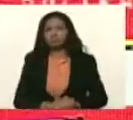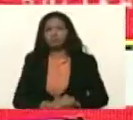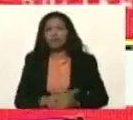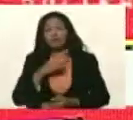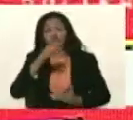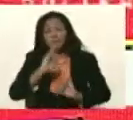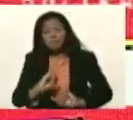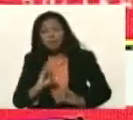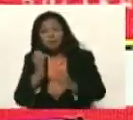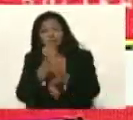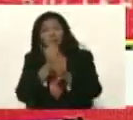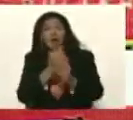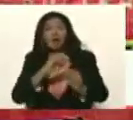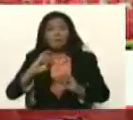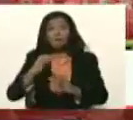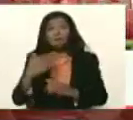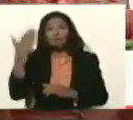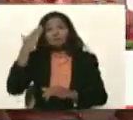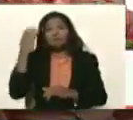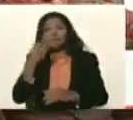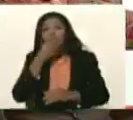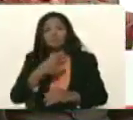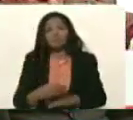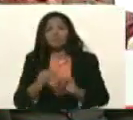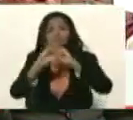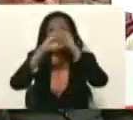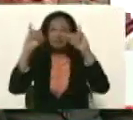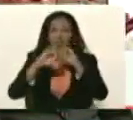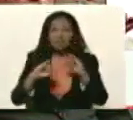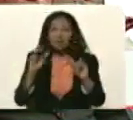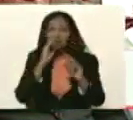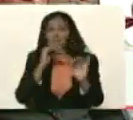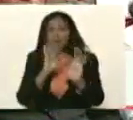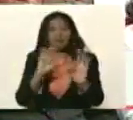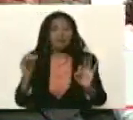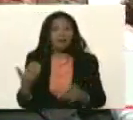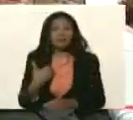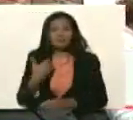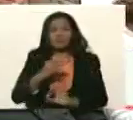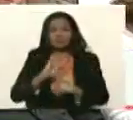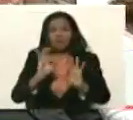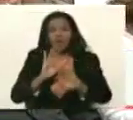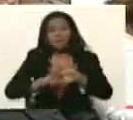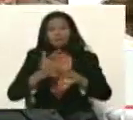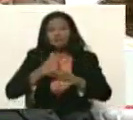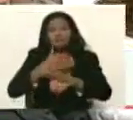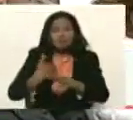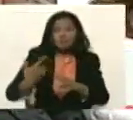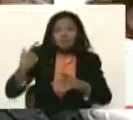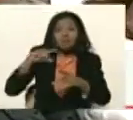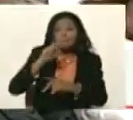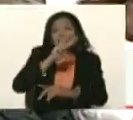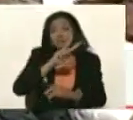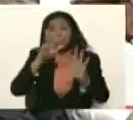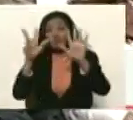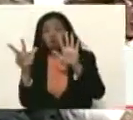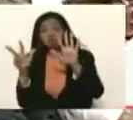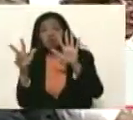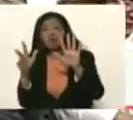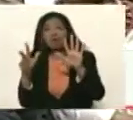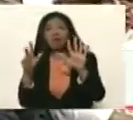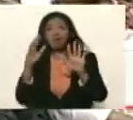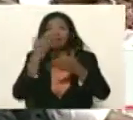trabajar, los que están en esta lista no van a tener ni Navidad ni Feliz Año. porque yo quiero tener el 28 de diciembre un primer